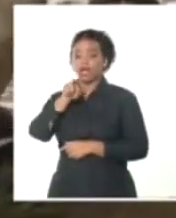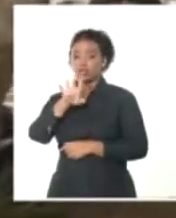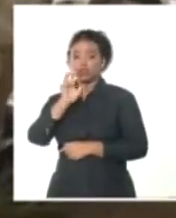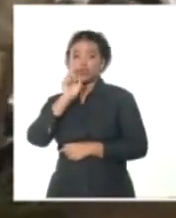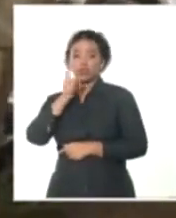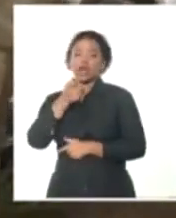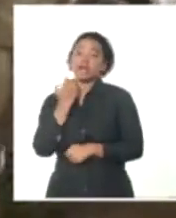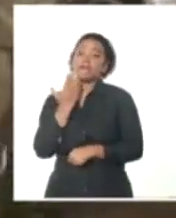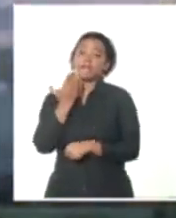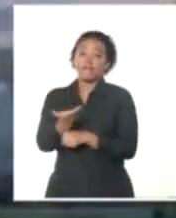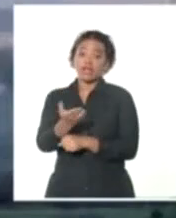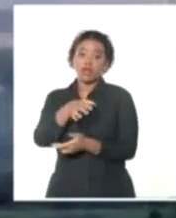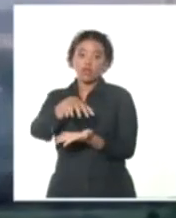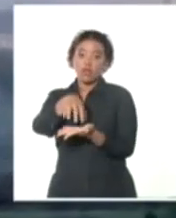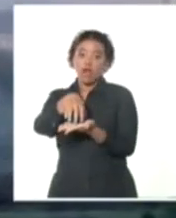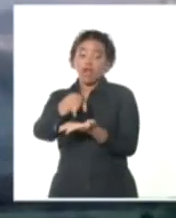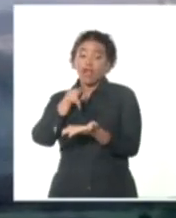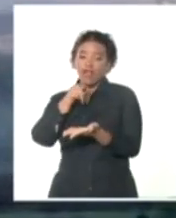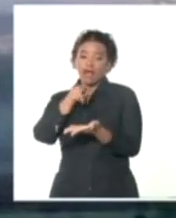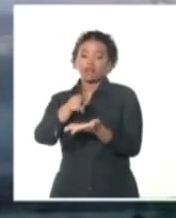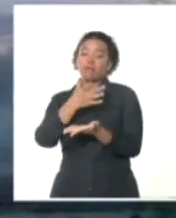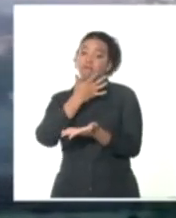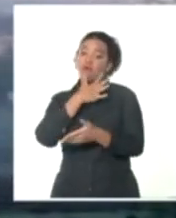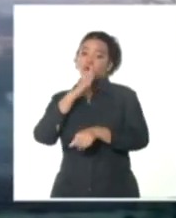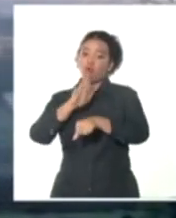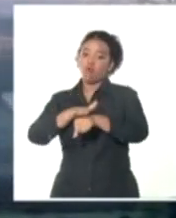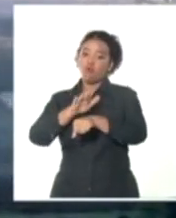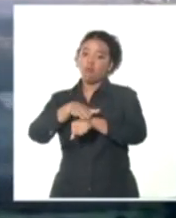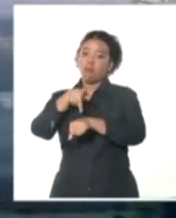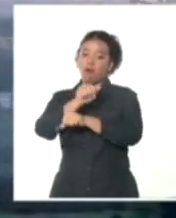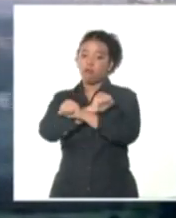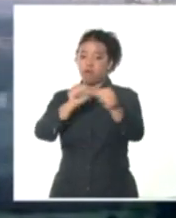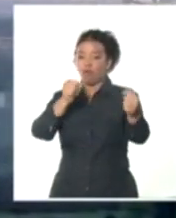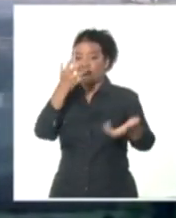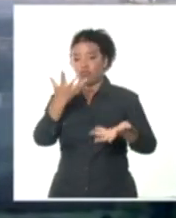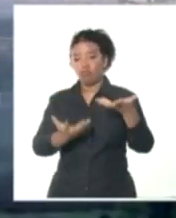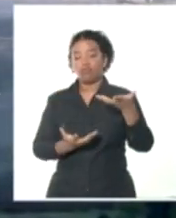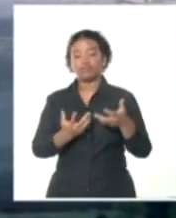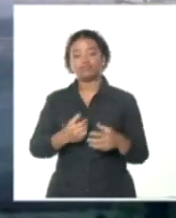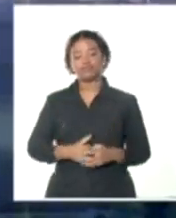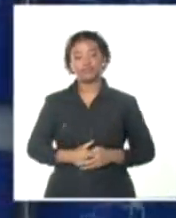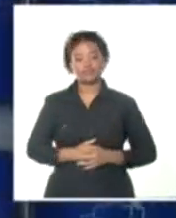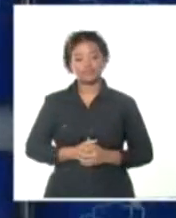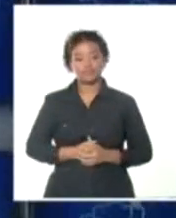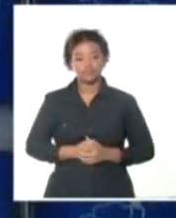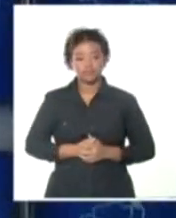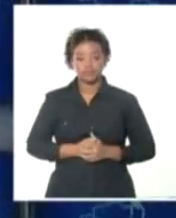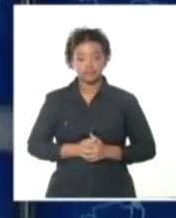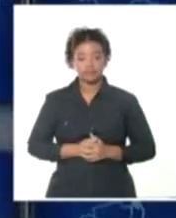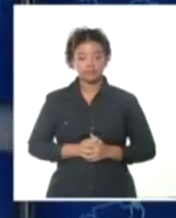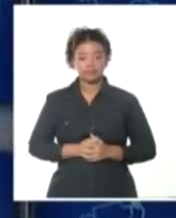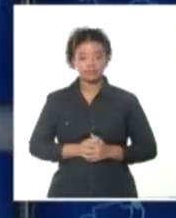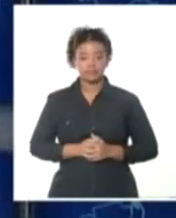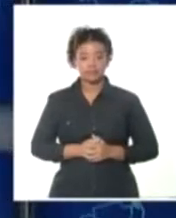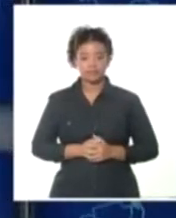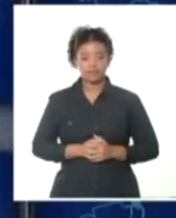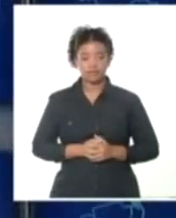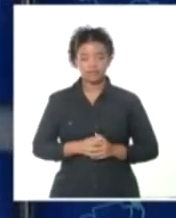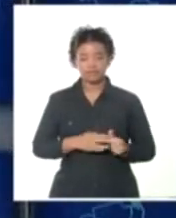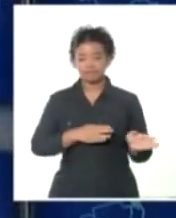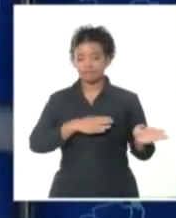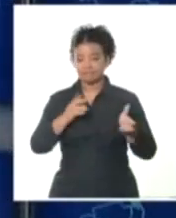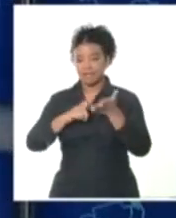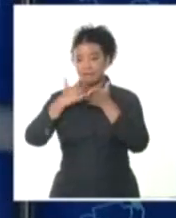territorio figuran como algunas de las causas detrás del actual conflicto entre ambos países. Y Paraguay